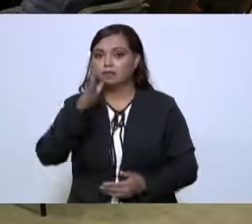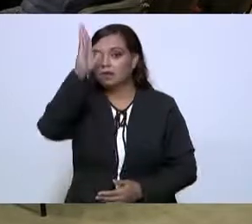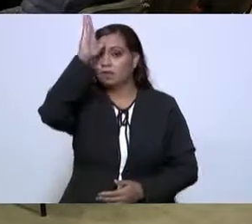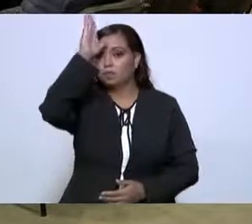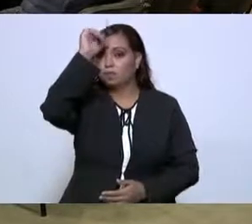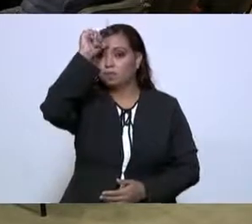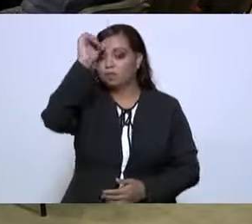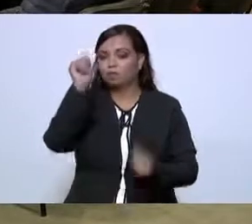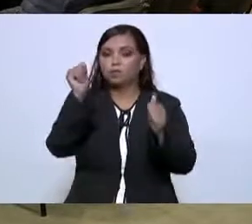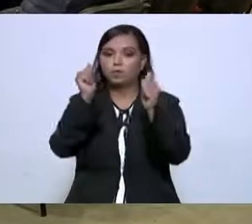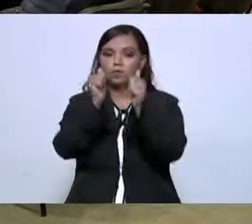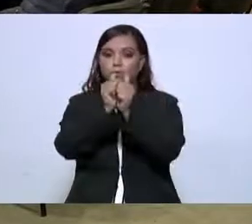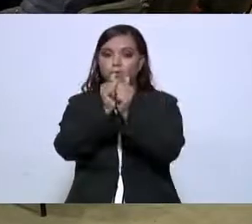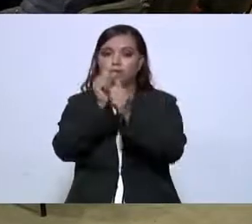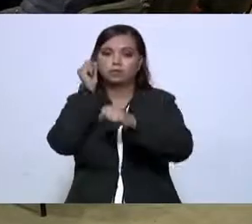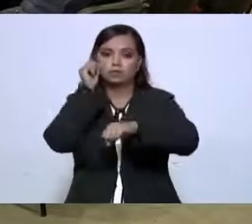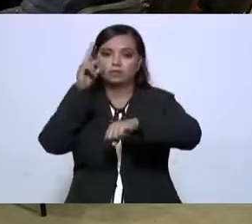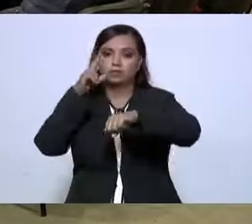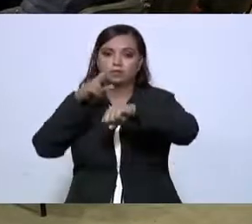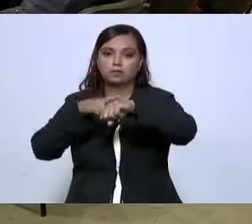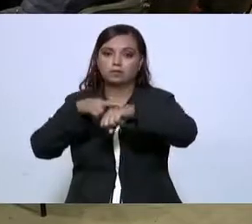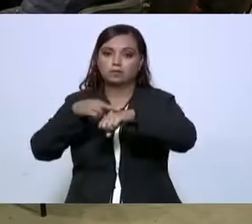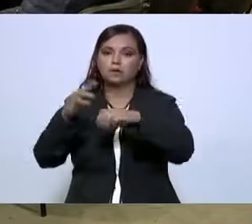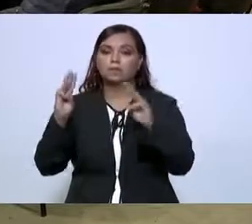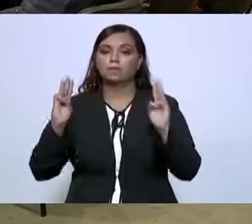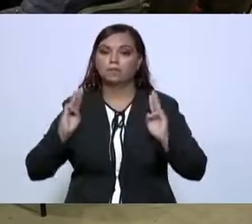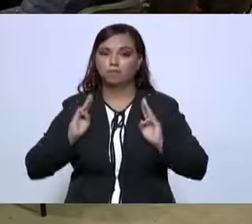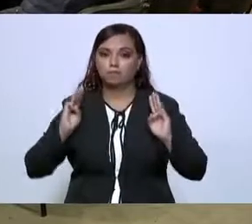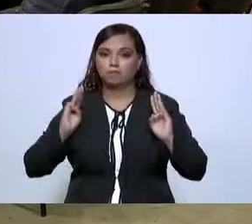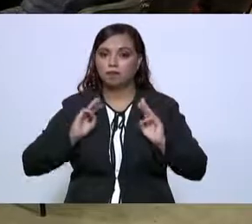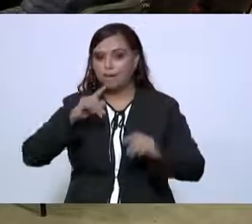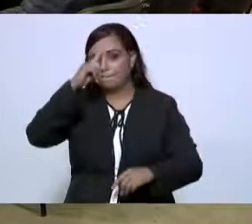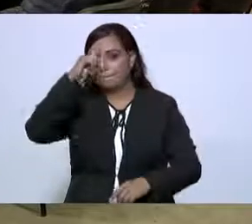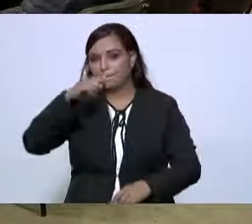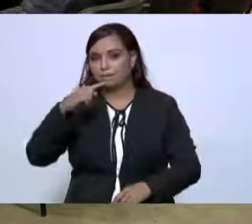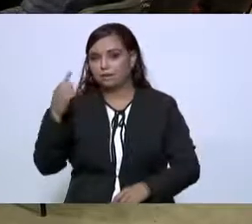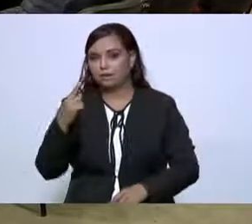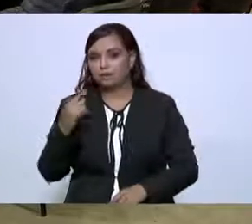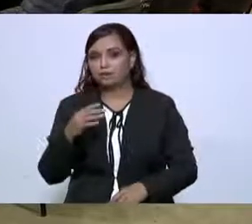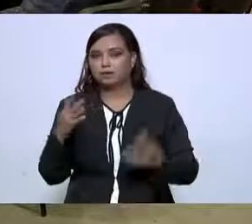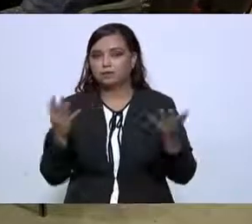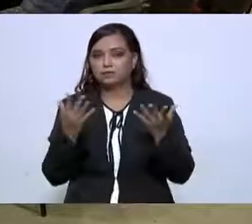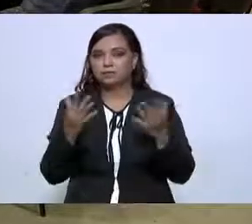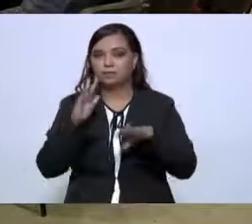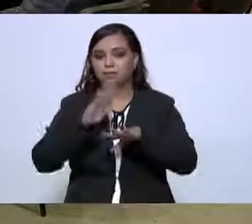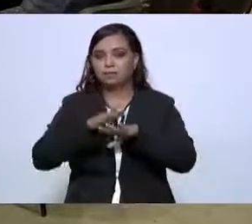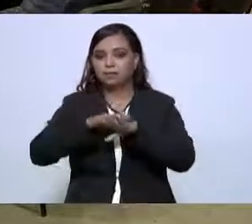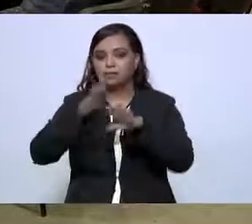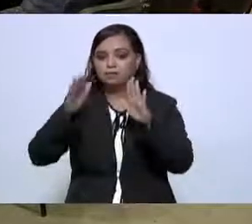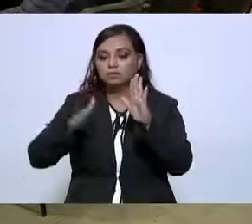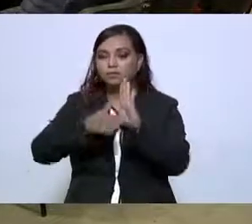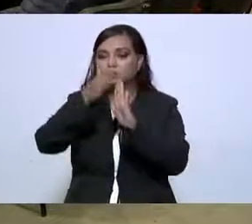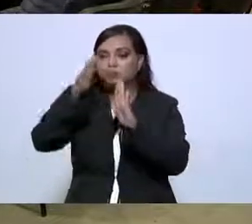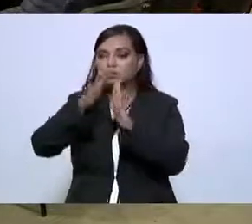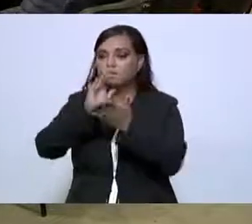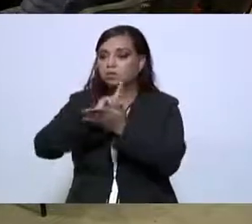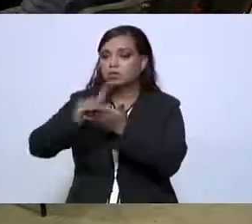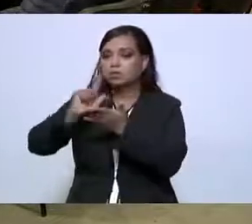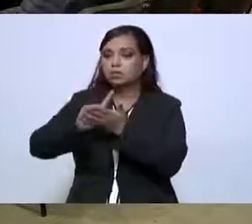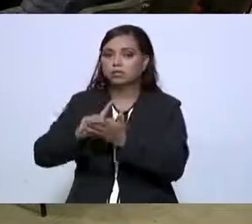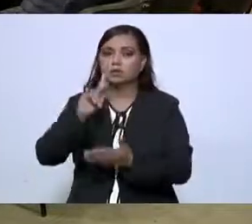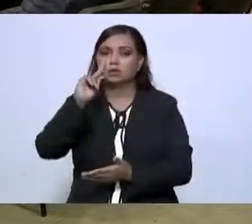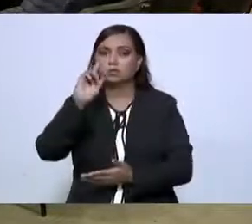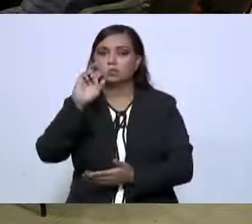con la Secretaría de Marina para la rehabilitación del